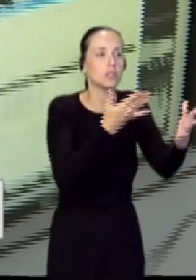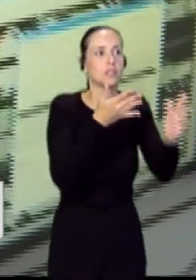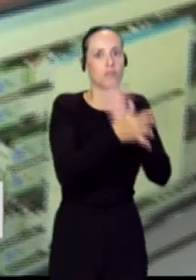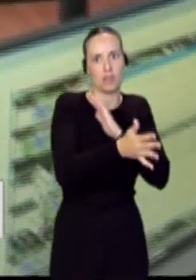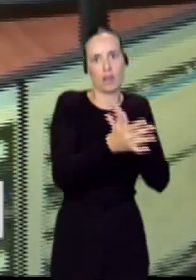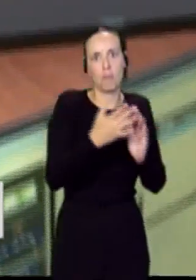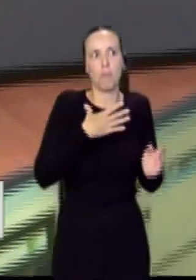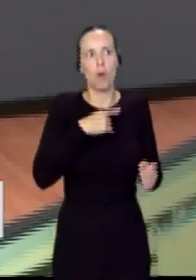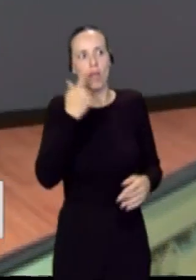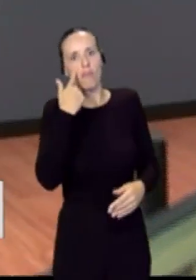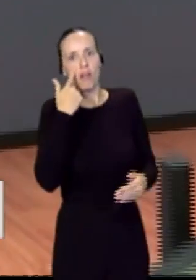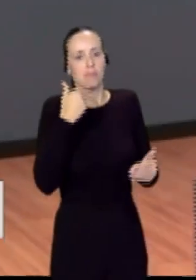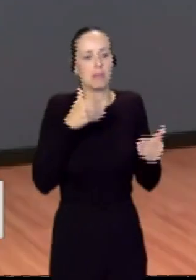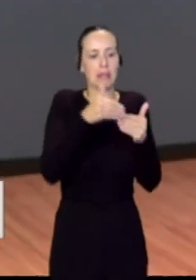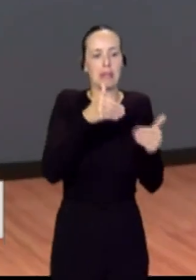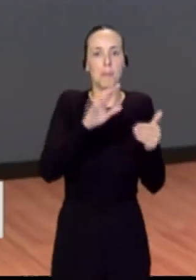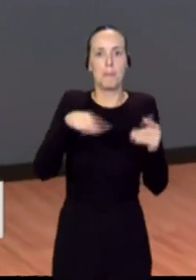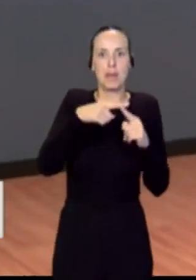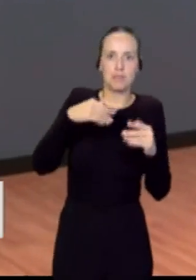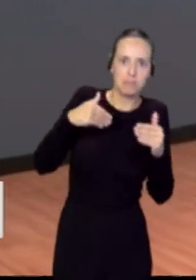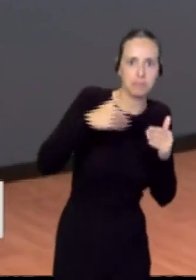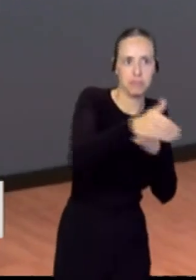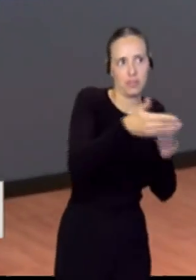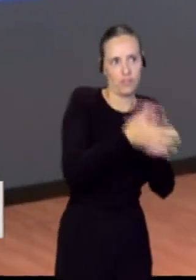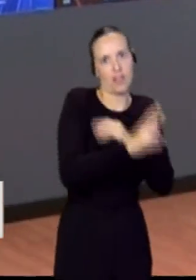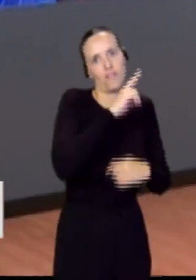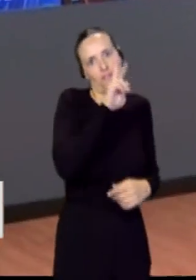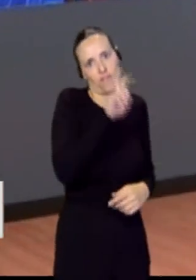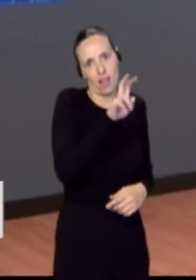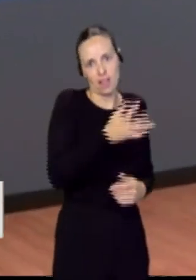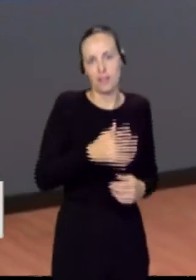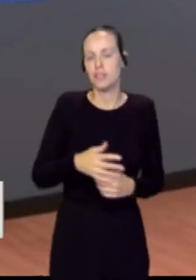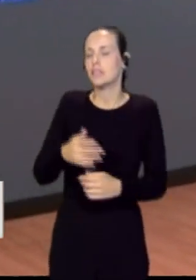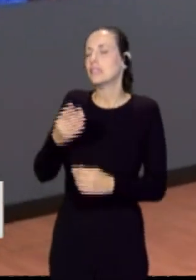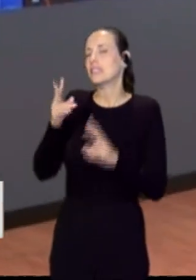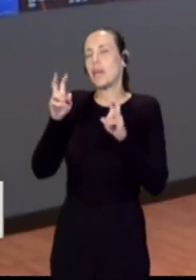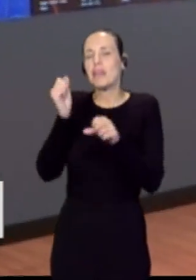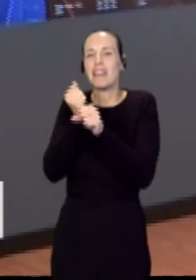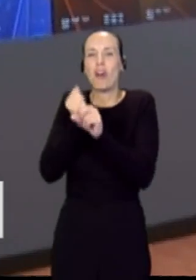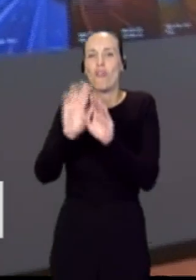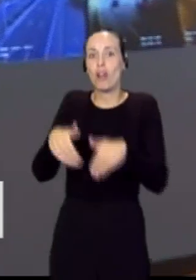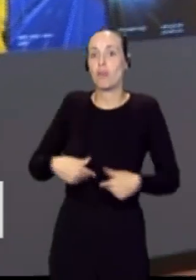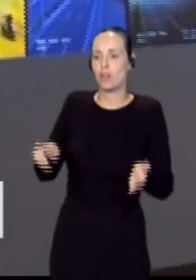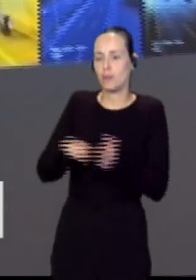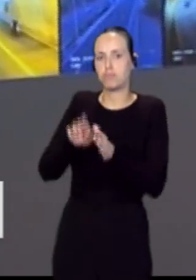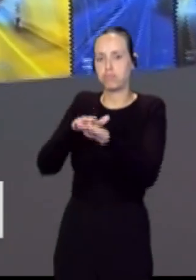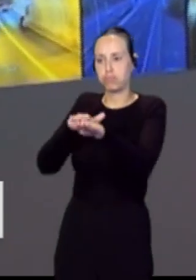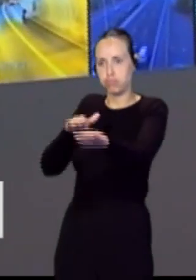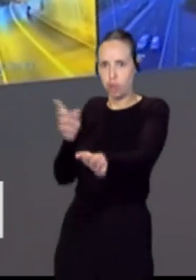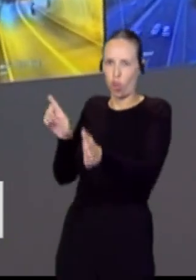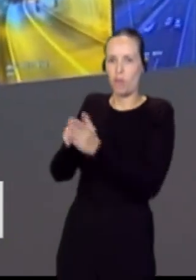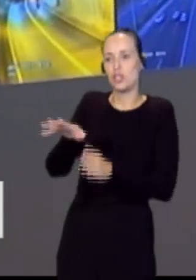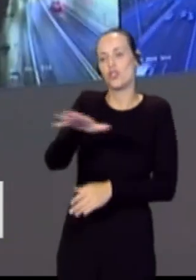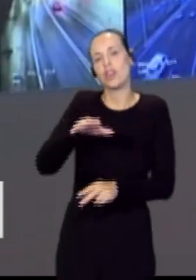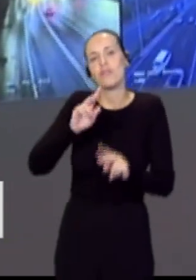a futuro. O es una información mucho más paliosa. Decíamos que con la vuelta al trabajo ya se ha vuelto a notar ese tráfico, sobre todo en los puntos, podemos decir puntos negros,